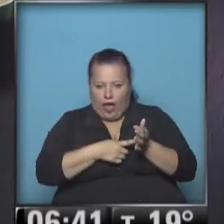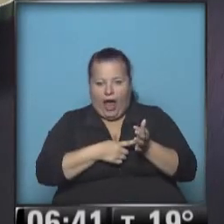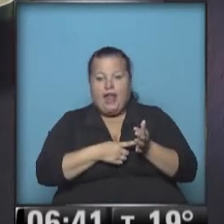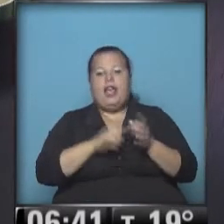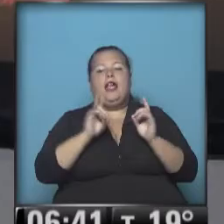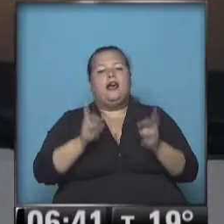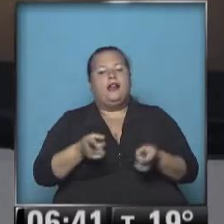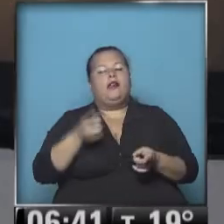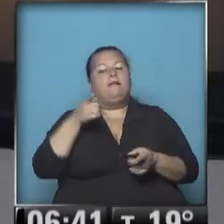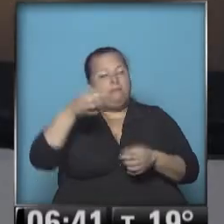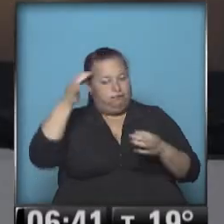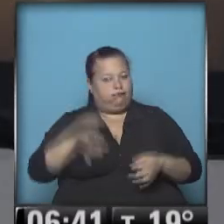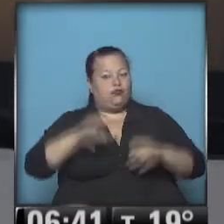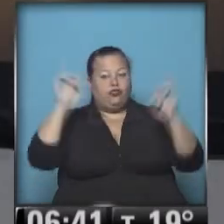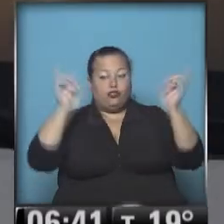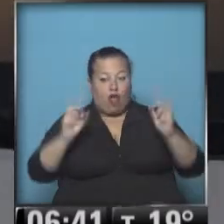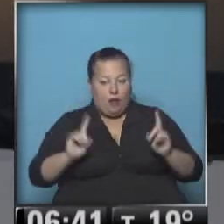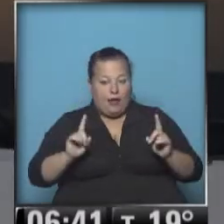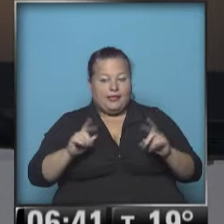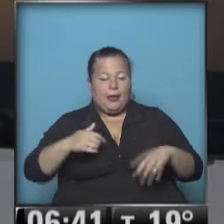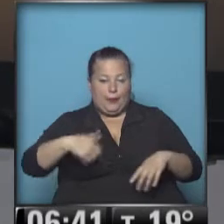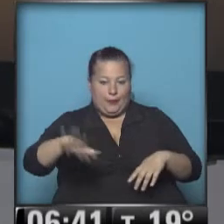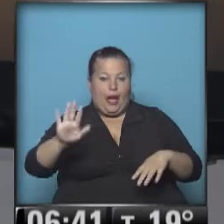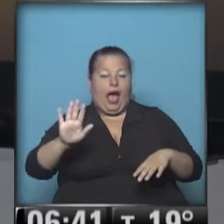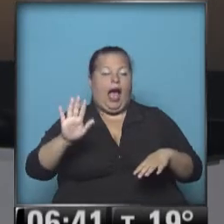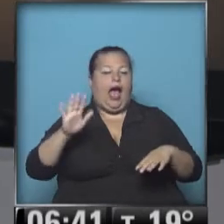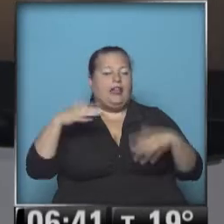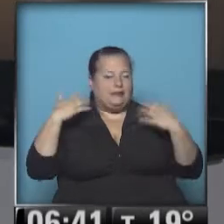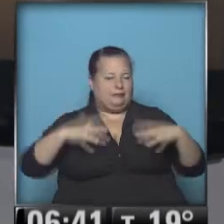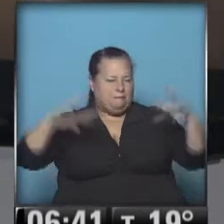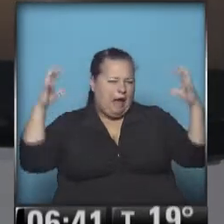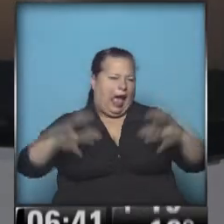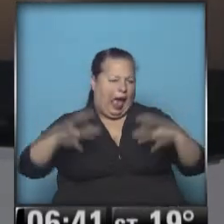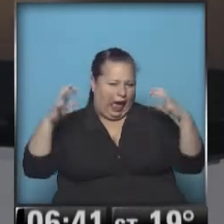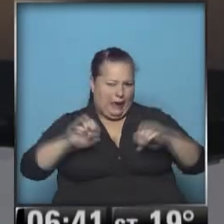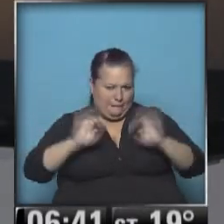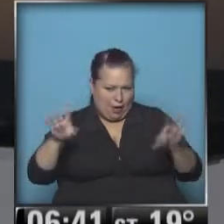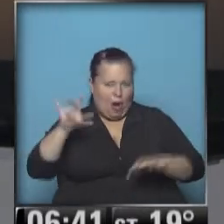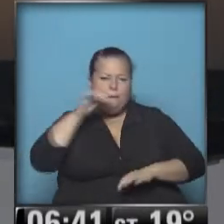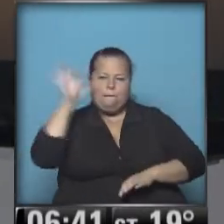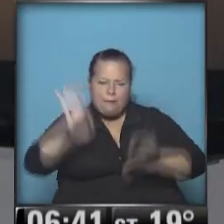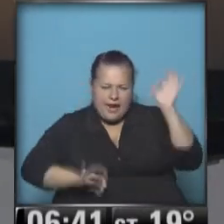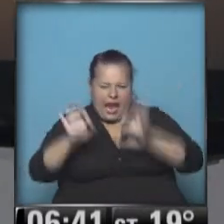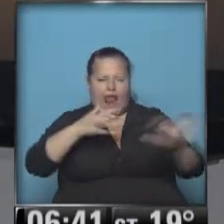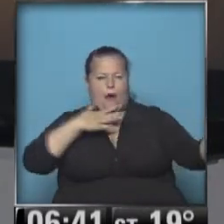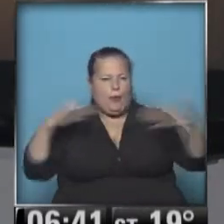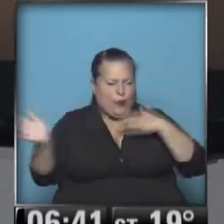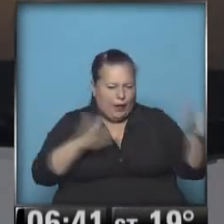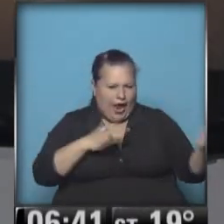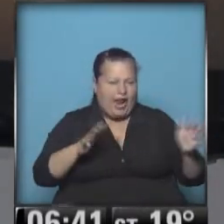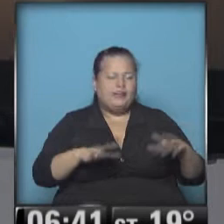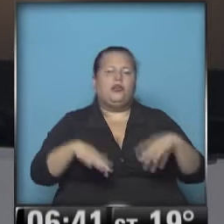Buenos Aires, nos movemos, sí, nos movemos hacia la zona central. Las tormentas esperadas son más fuertes, con granizo, ráfagas de viento